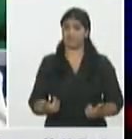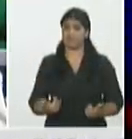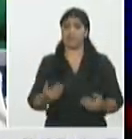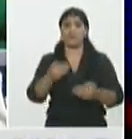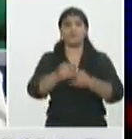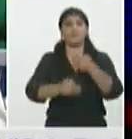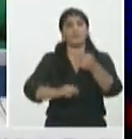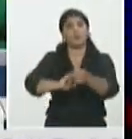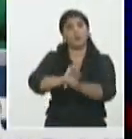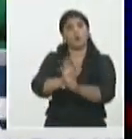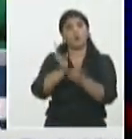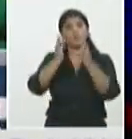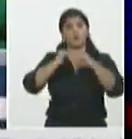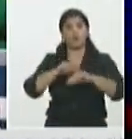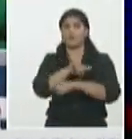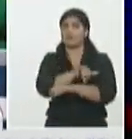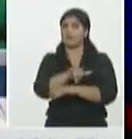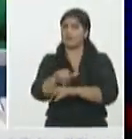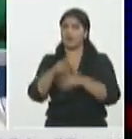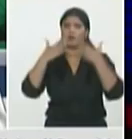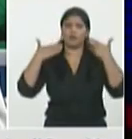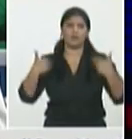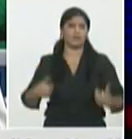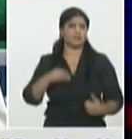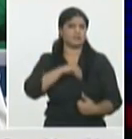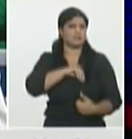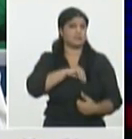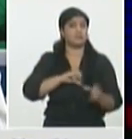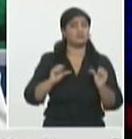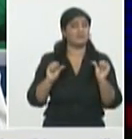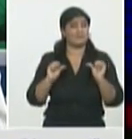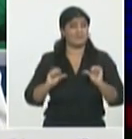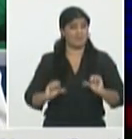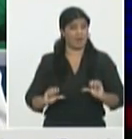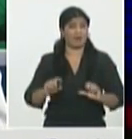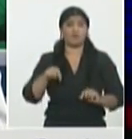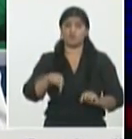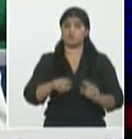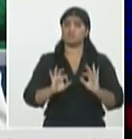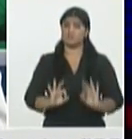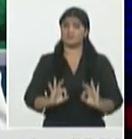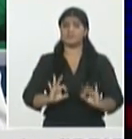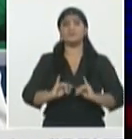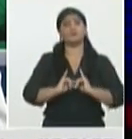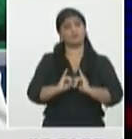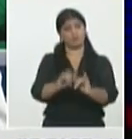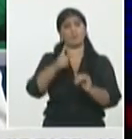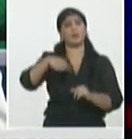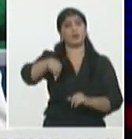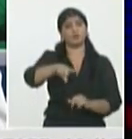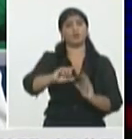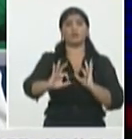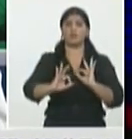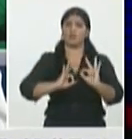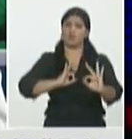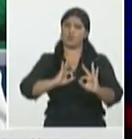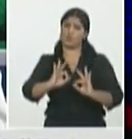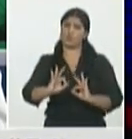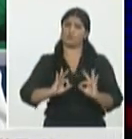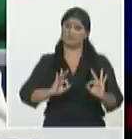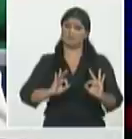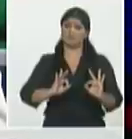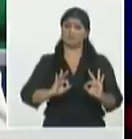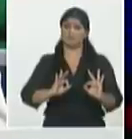realmente nada más que lo digo para que lo tengamos en cuenta a la hora de no cumplir las